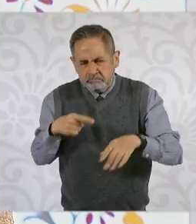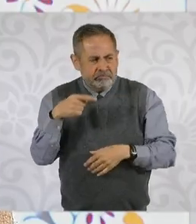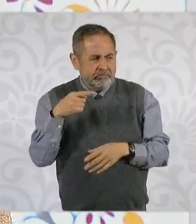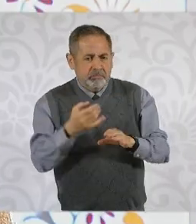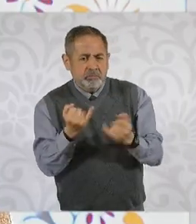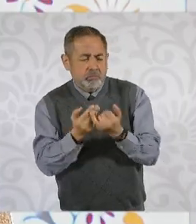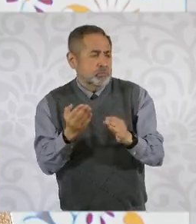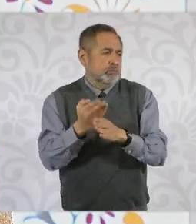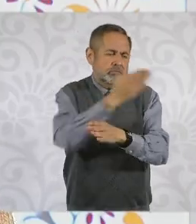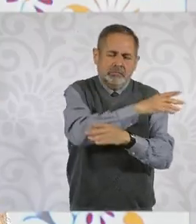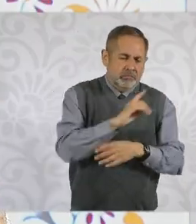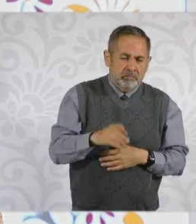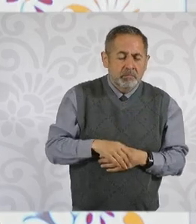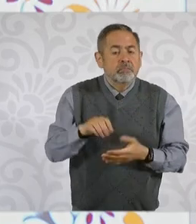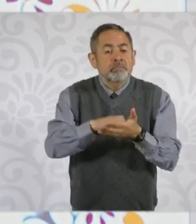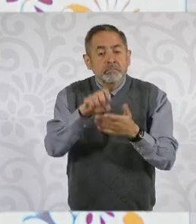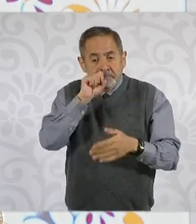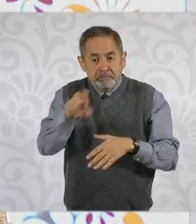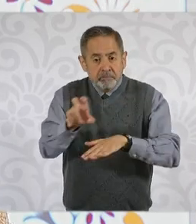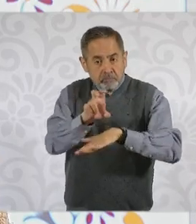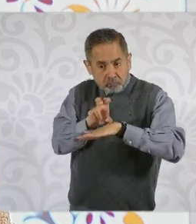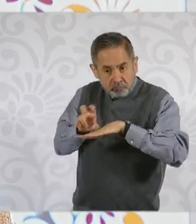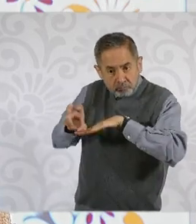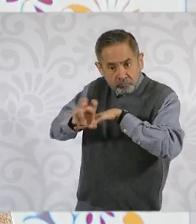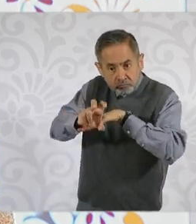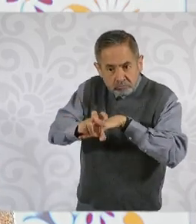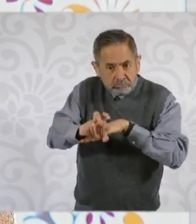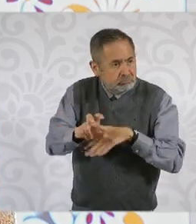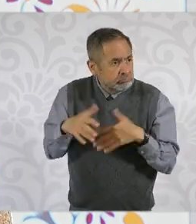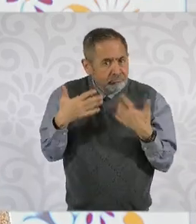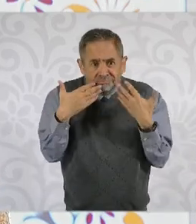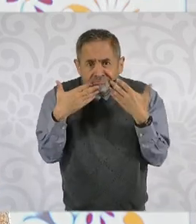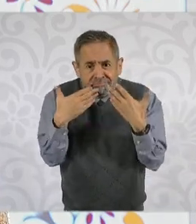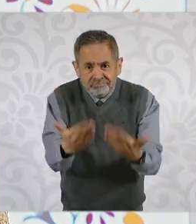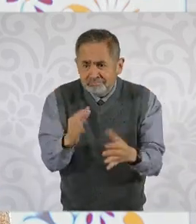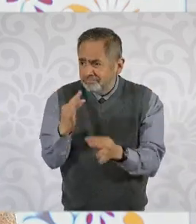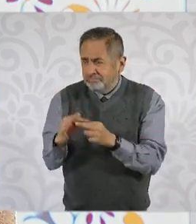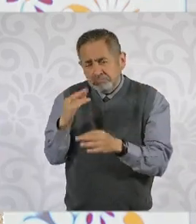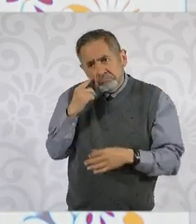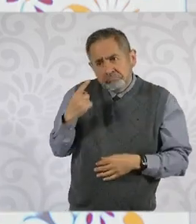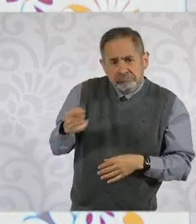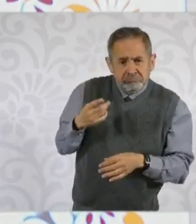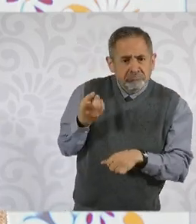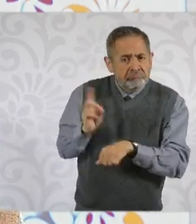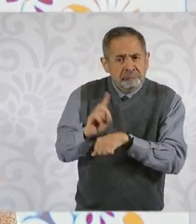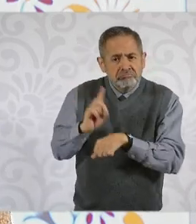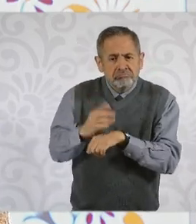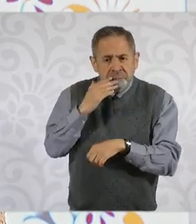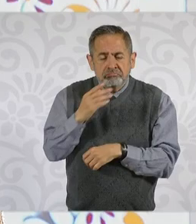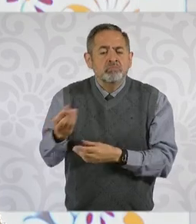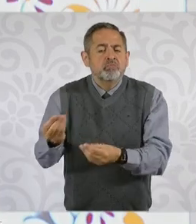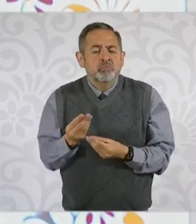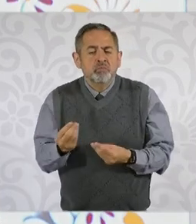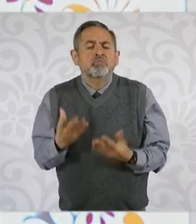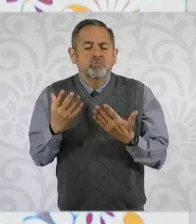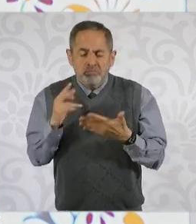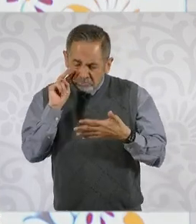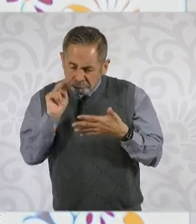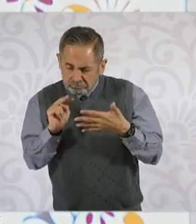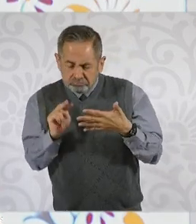El Tren Maya, el propio Tren Maya está funcionando bien, diario recibimos el número de